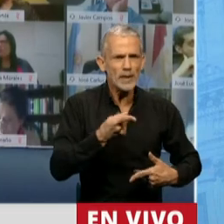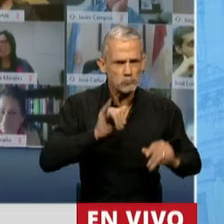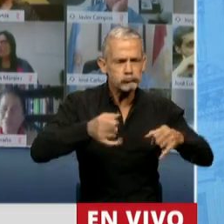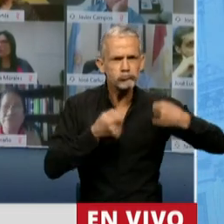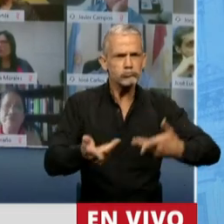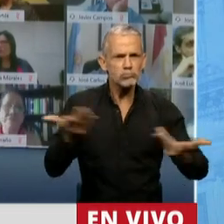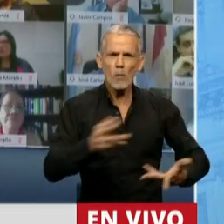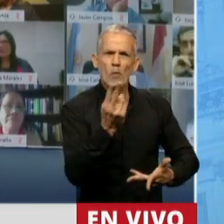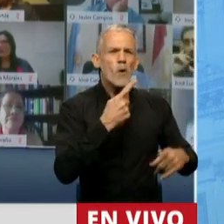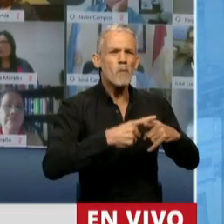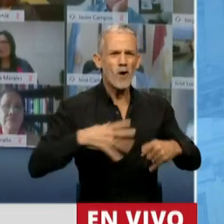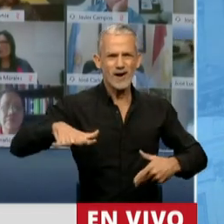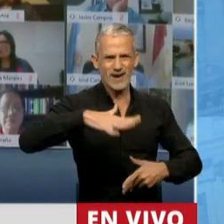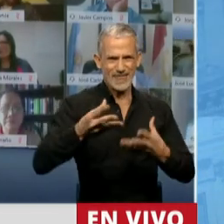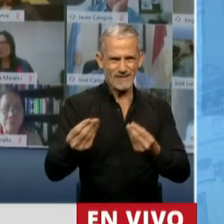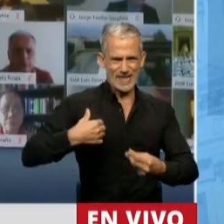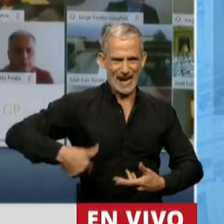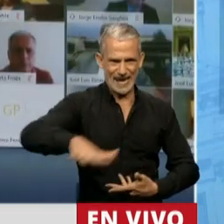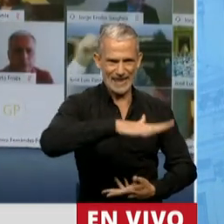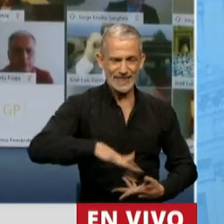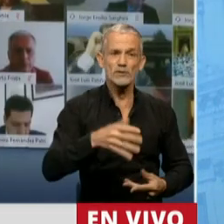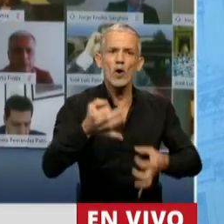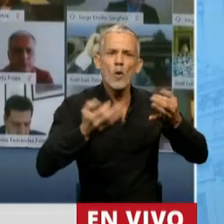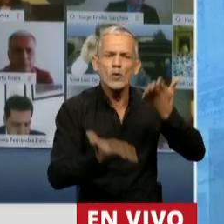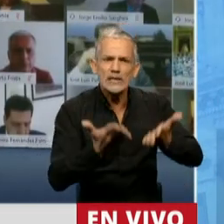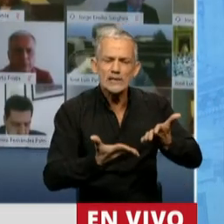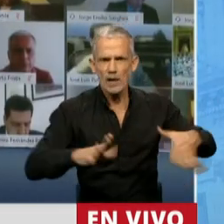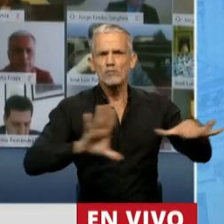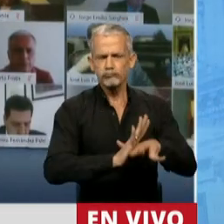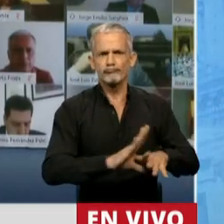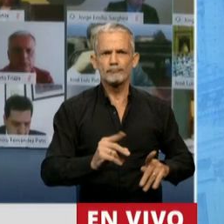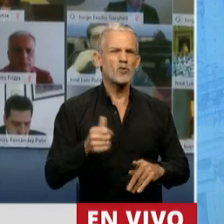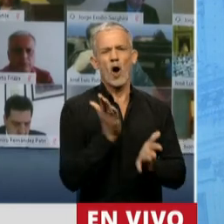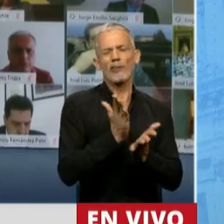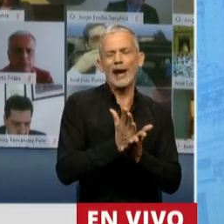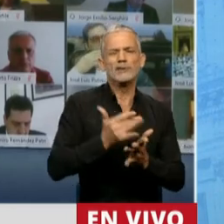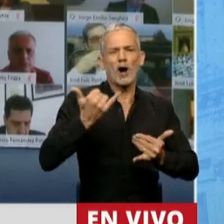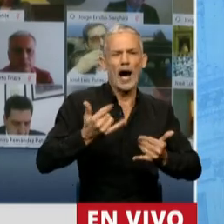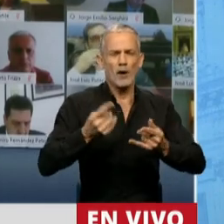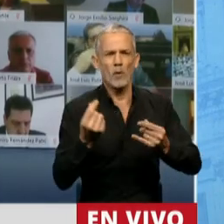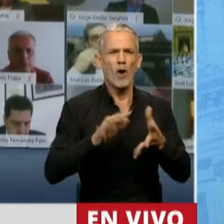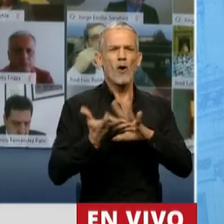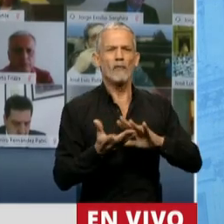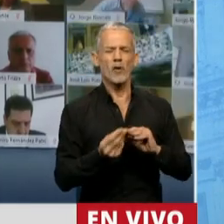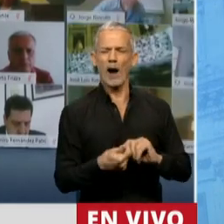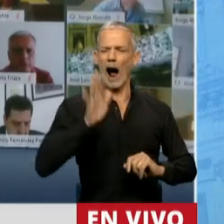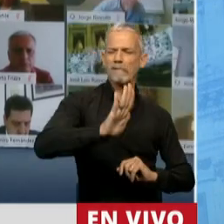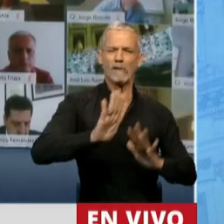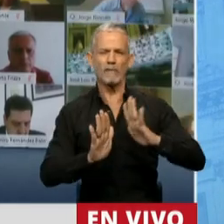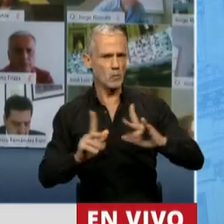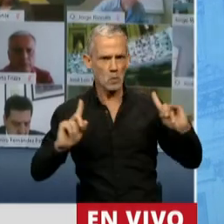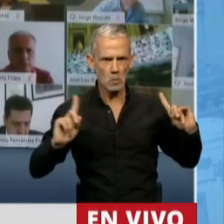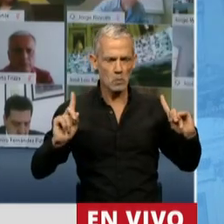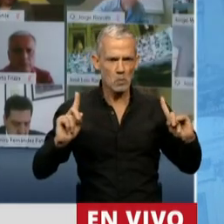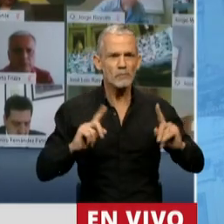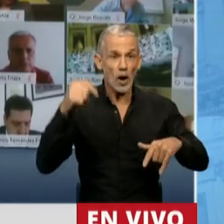Una historia, al fin, que posibilita una justicia auténtica, no el derecho como un instrumento de venganza. Por